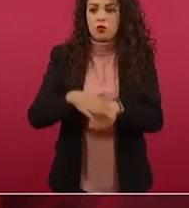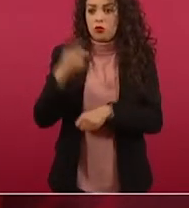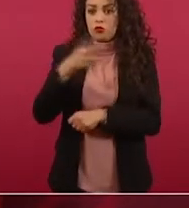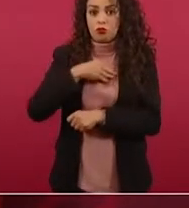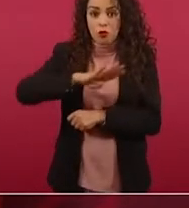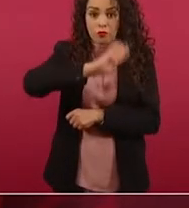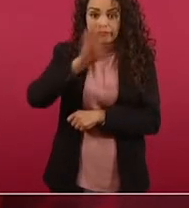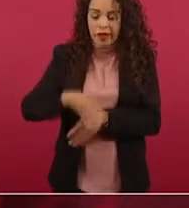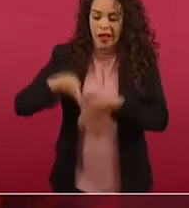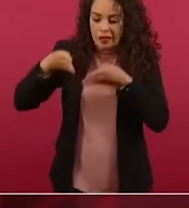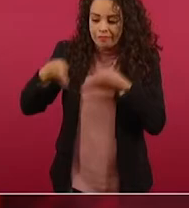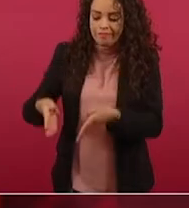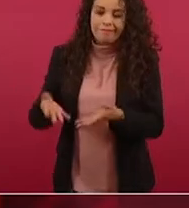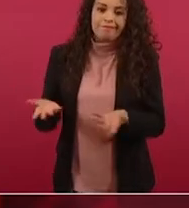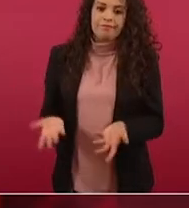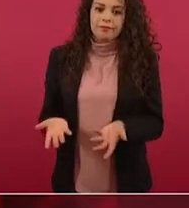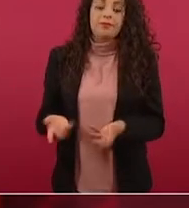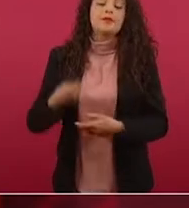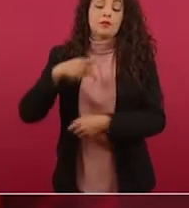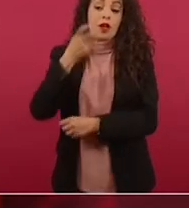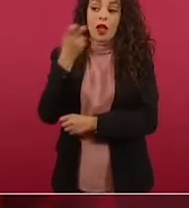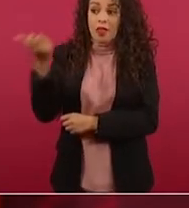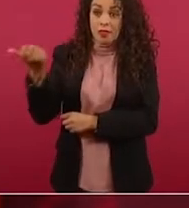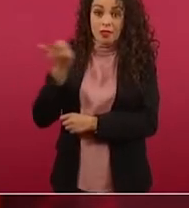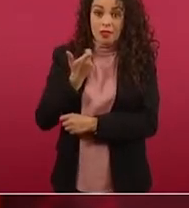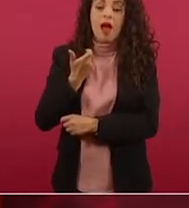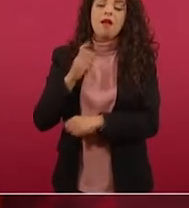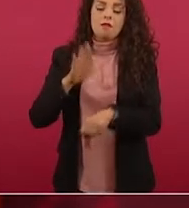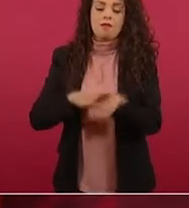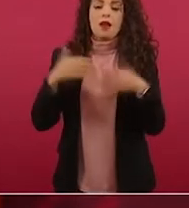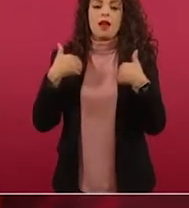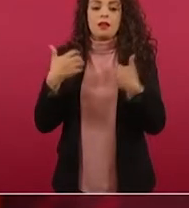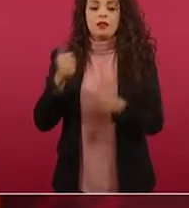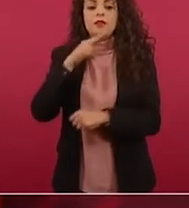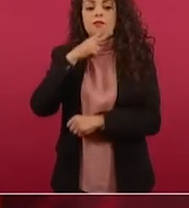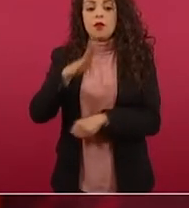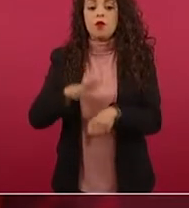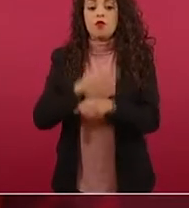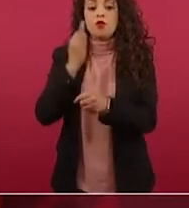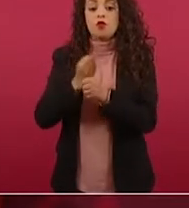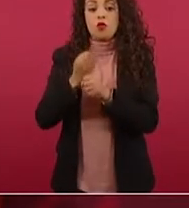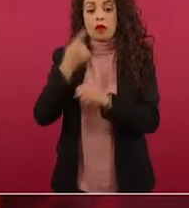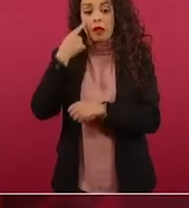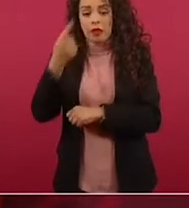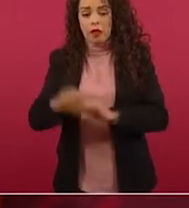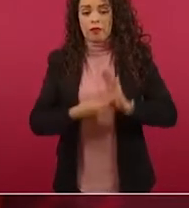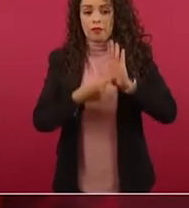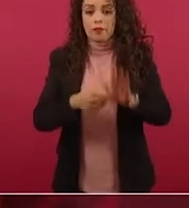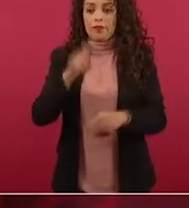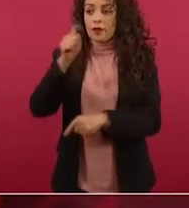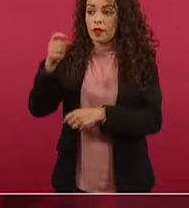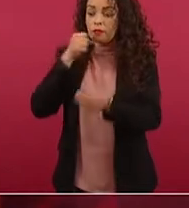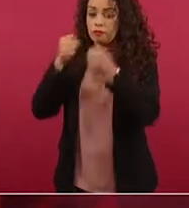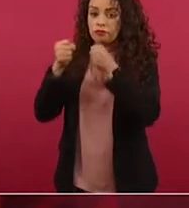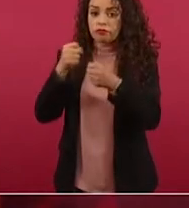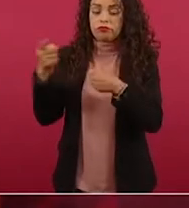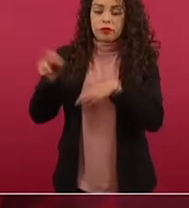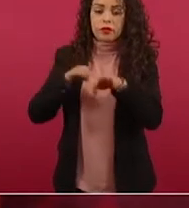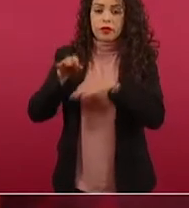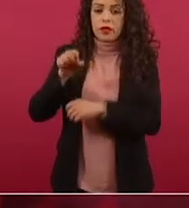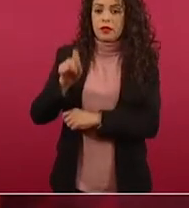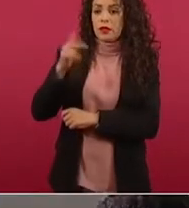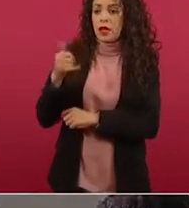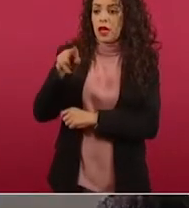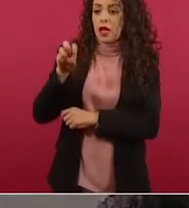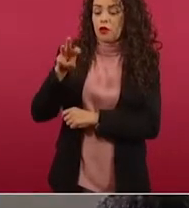sabiendo este dinero que recibió, se entiende más la situación que vamos a ver en este momento cuando un periodista de Sky News preguntó